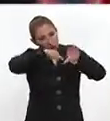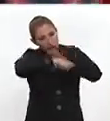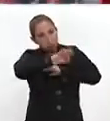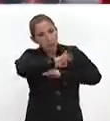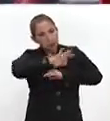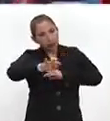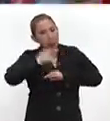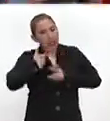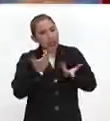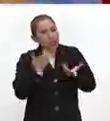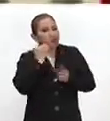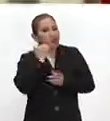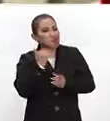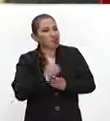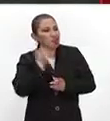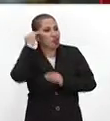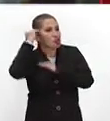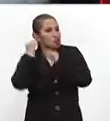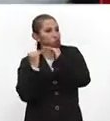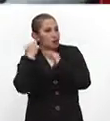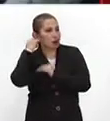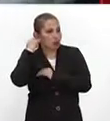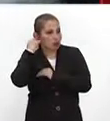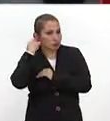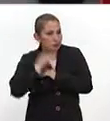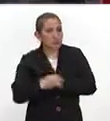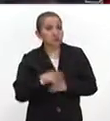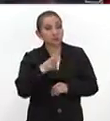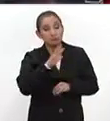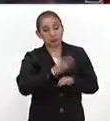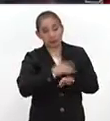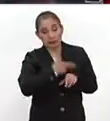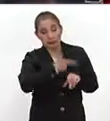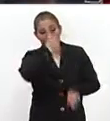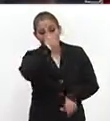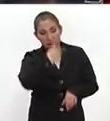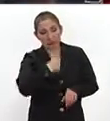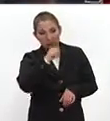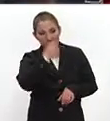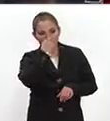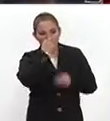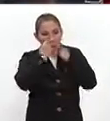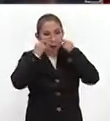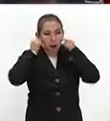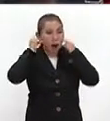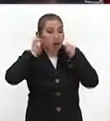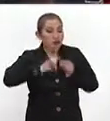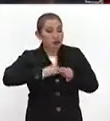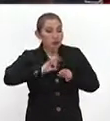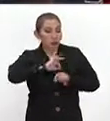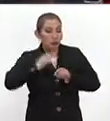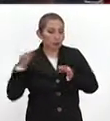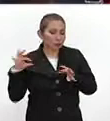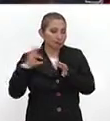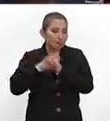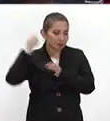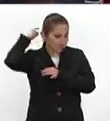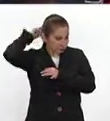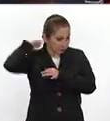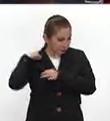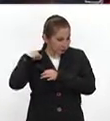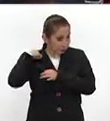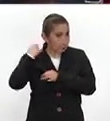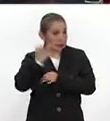pueden quedar con cierto déficit auditivo los pacientes. Pero lo más severo, igual que en la sinusitis, es que esa infección se puede ir al sistema nervioso central.